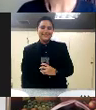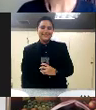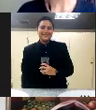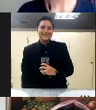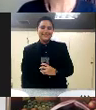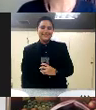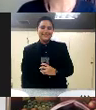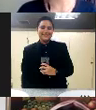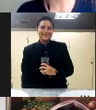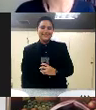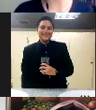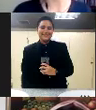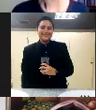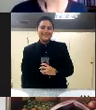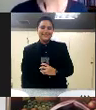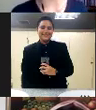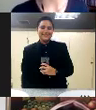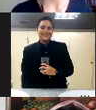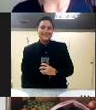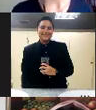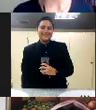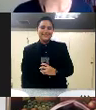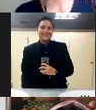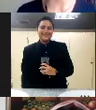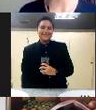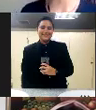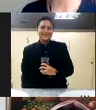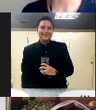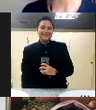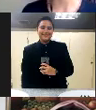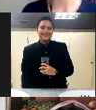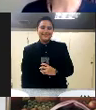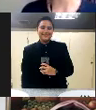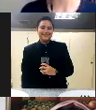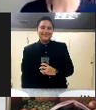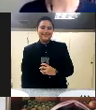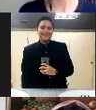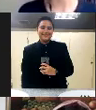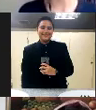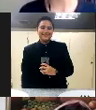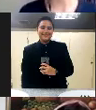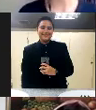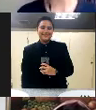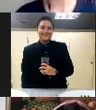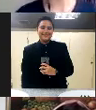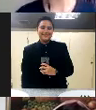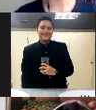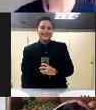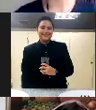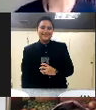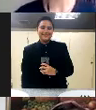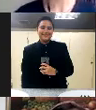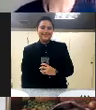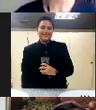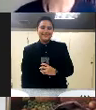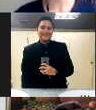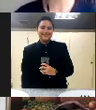Bien, vamos ahora a la segunda parte. ¿Cuál es el impacto real que ha tenido y está teniendo la revolución digital?